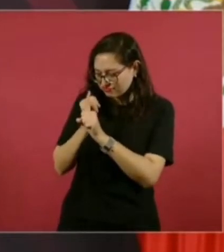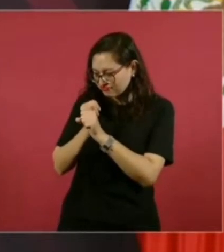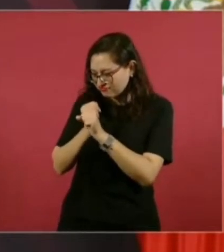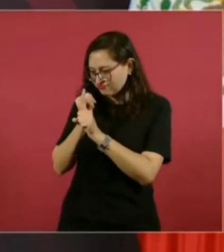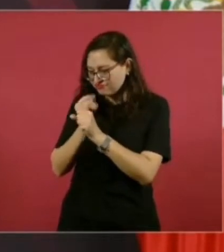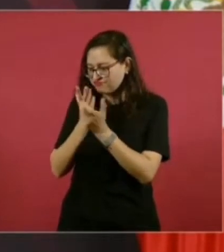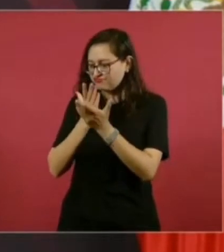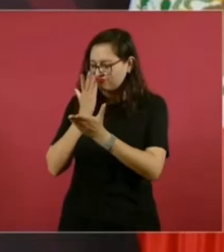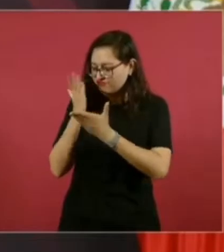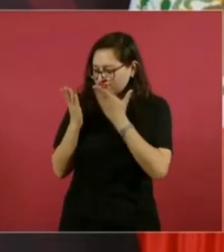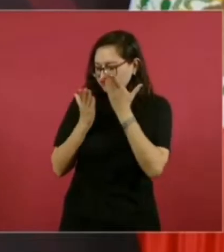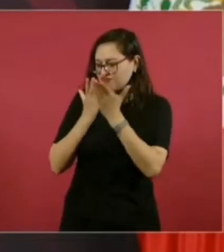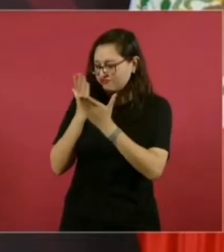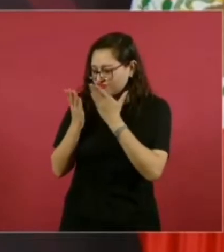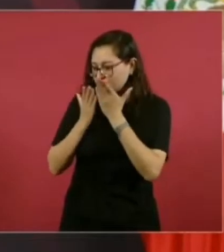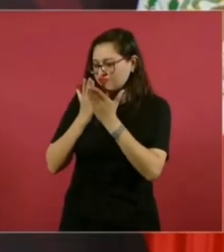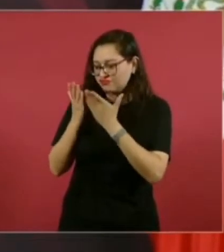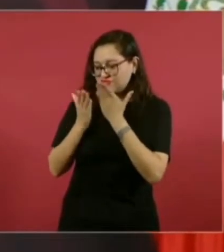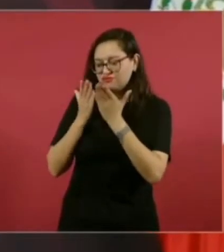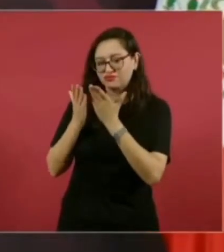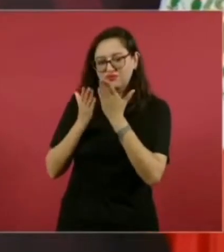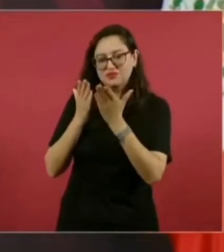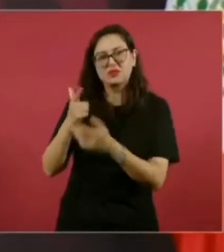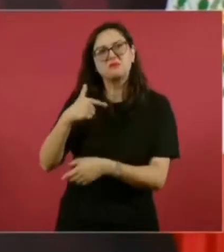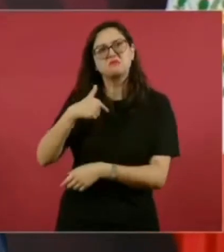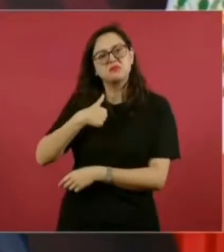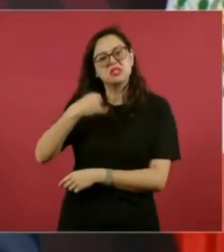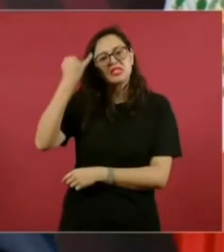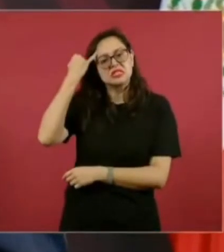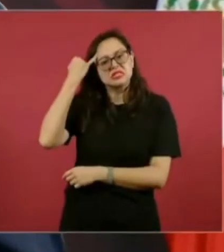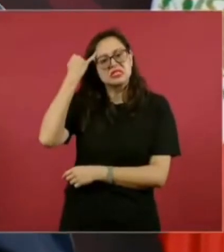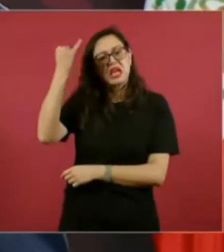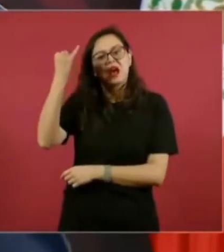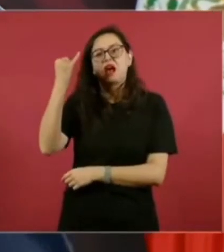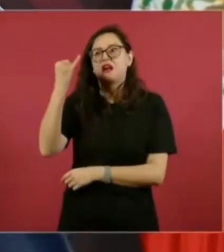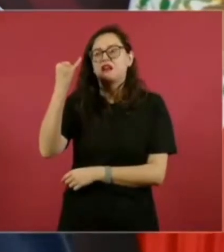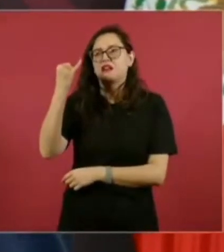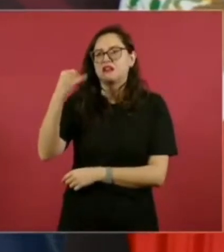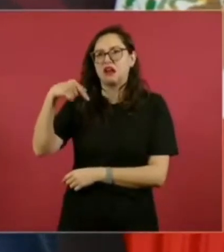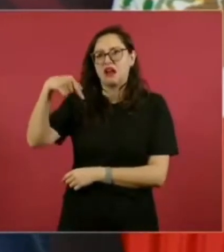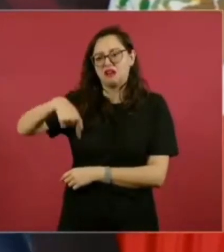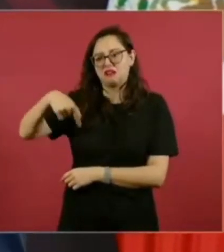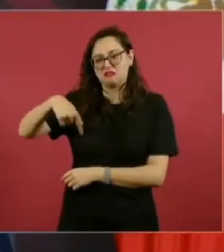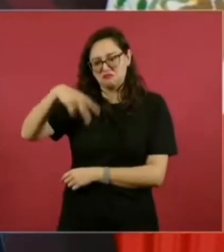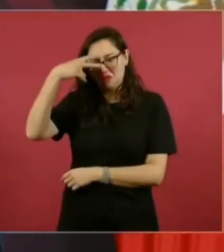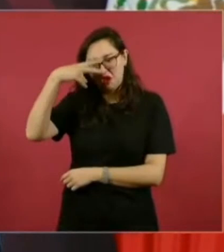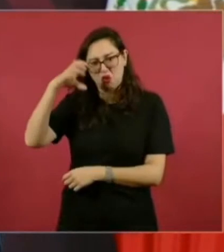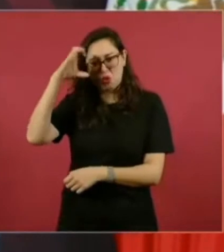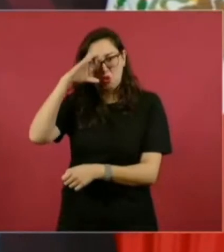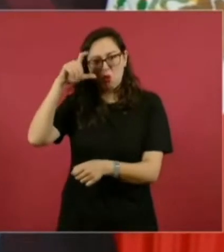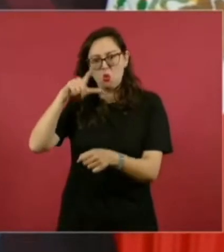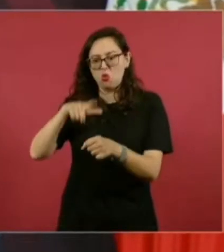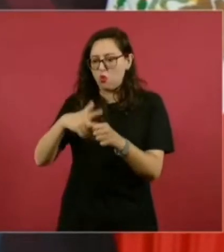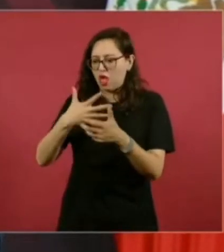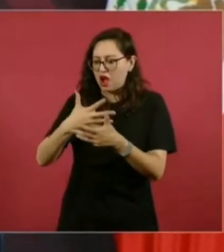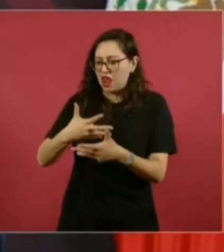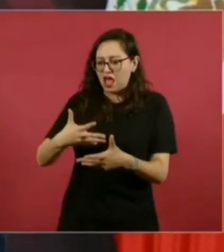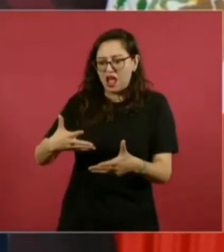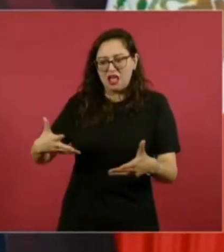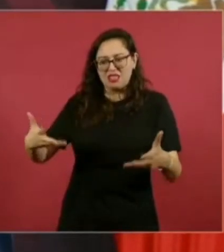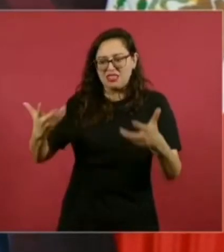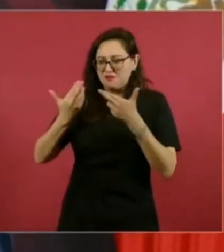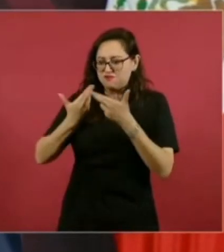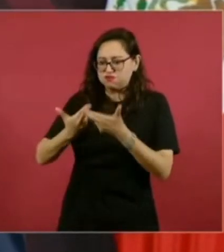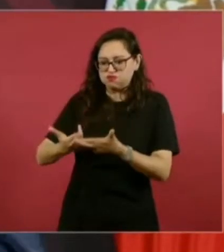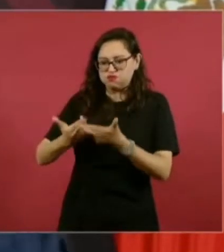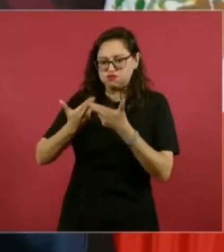quiero probar la hipótesis de la grandeza cultural de México. Y